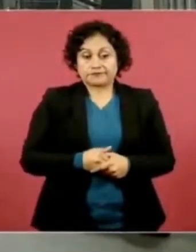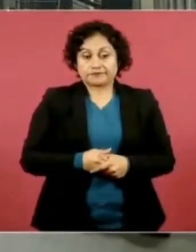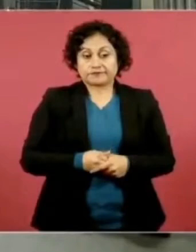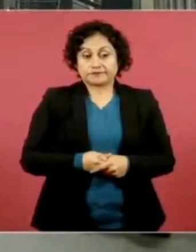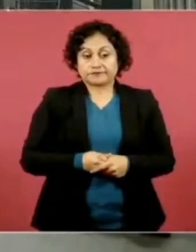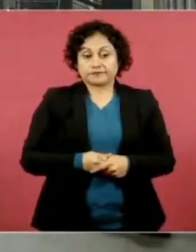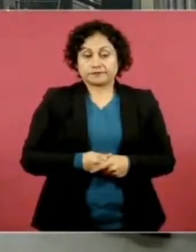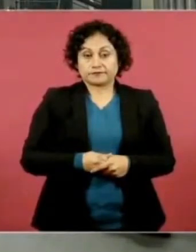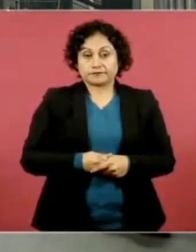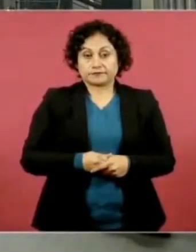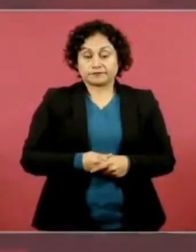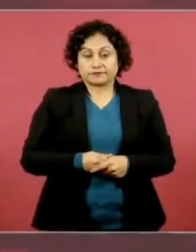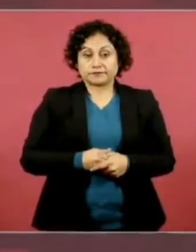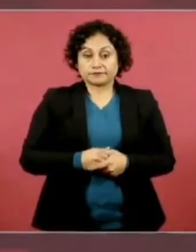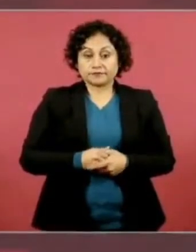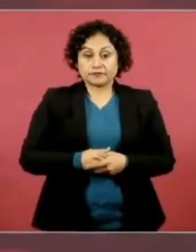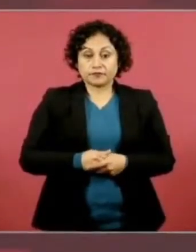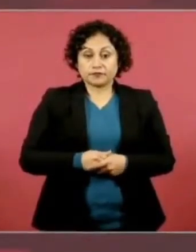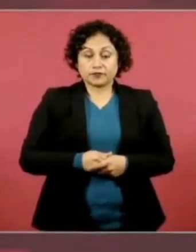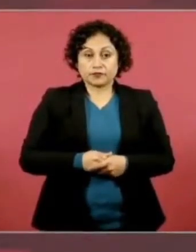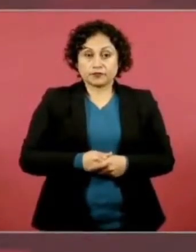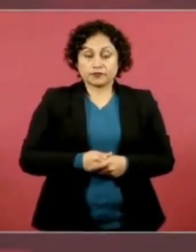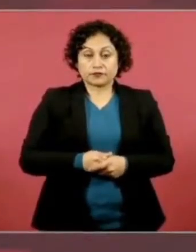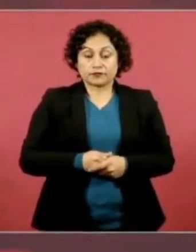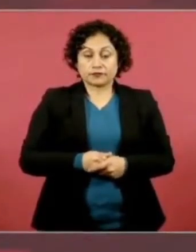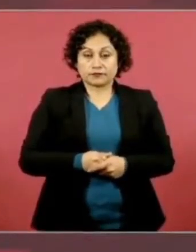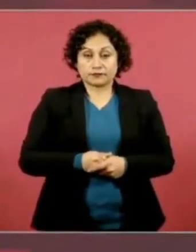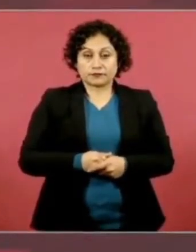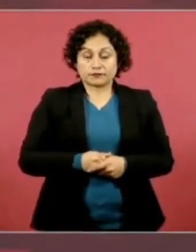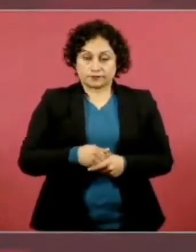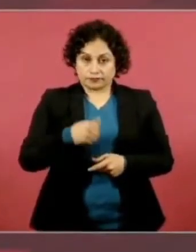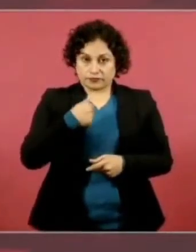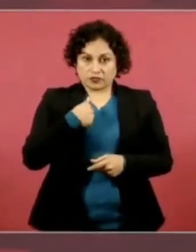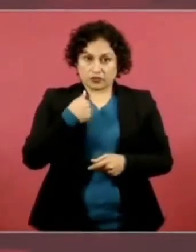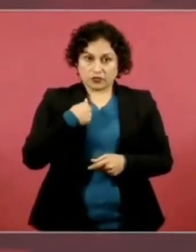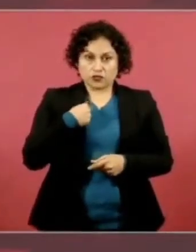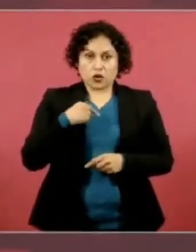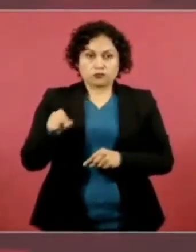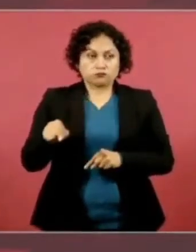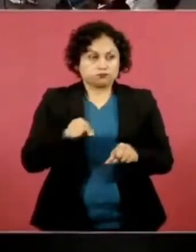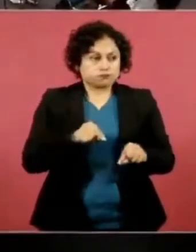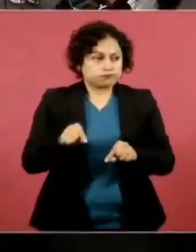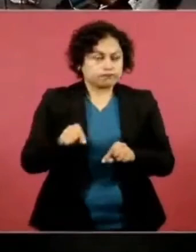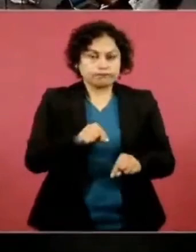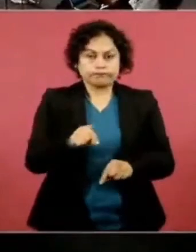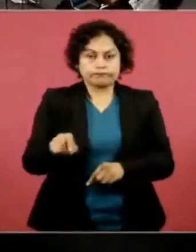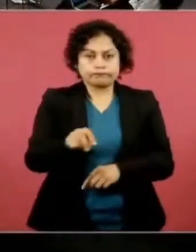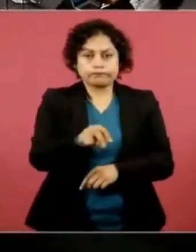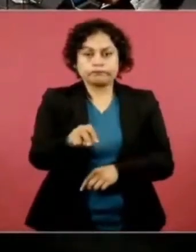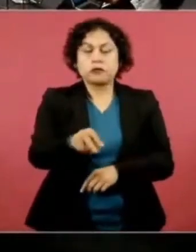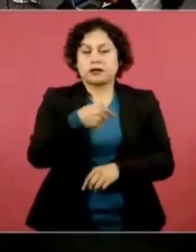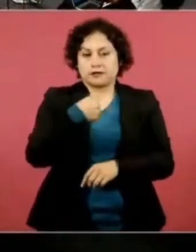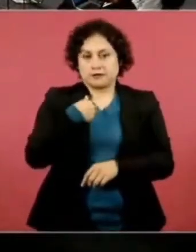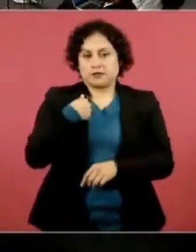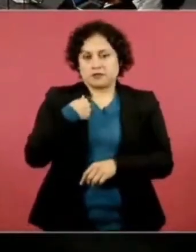recorriendo, ahora he estado en el Estado de México, he visto